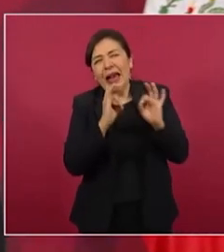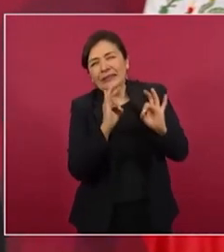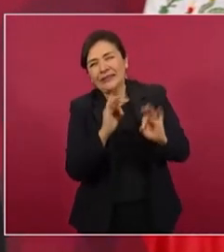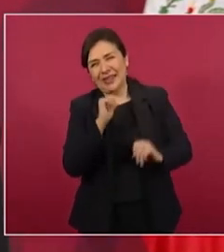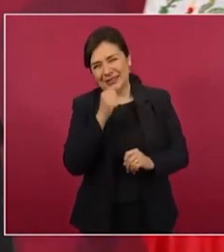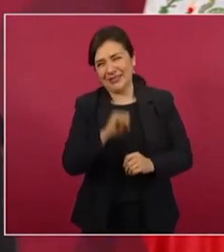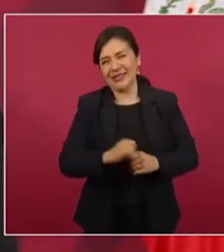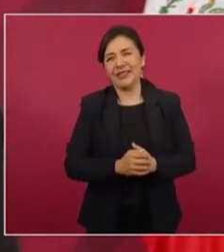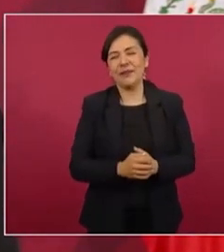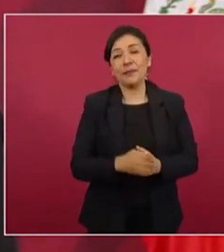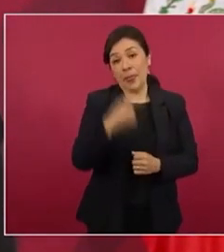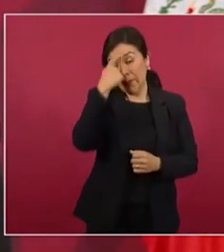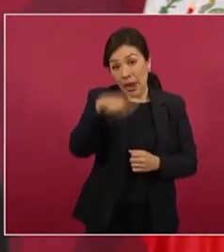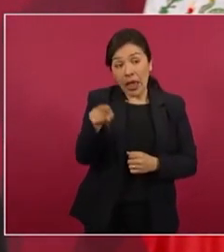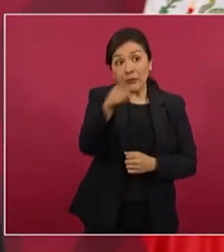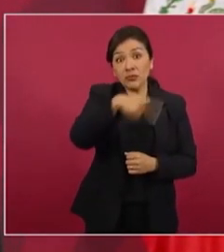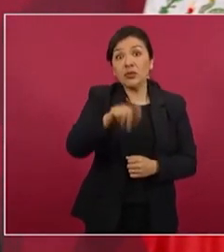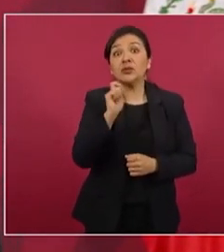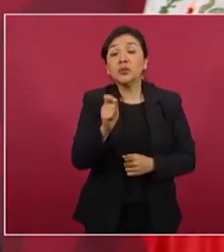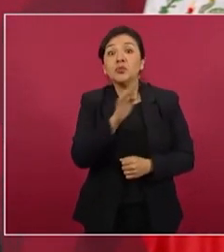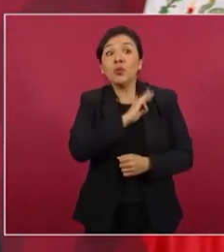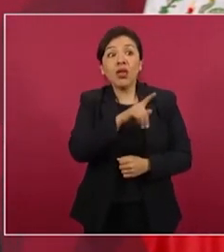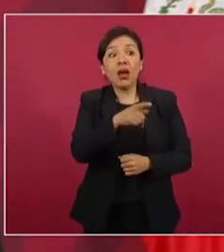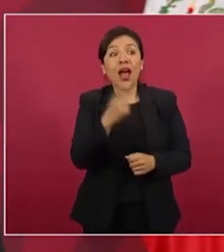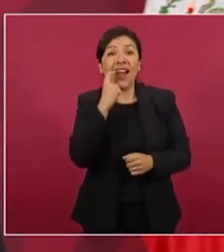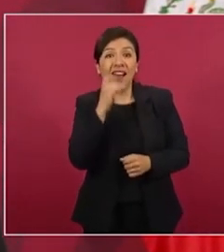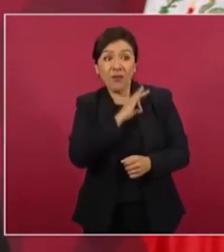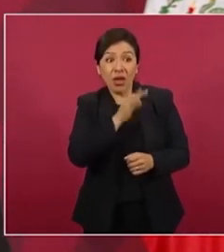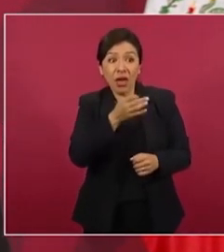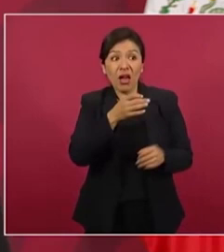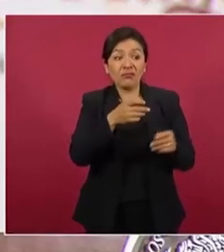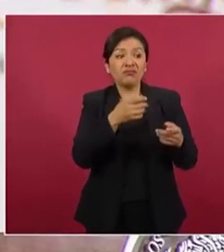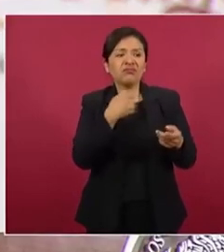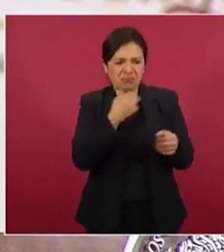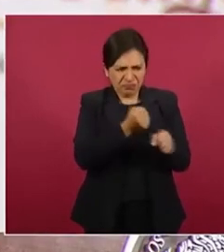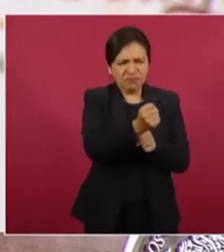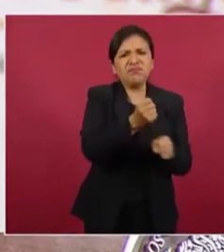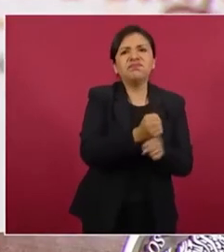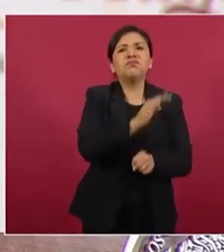a todo el que pueden y a todo el que se deja